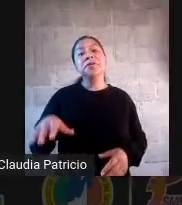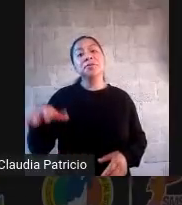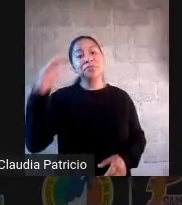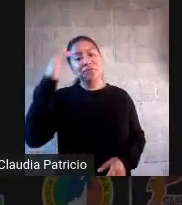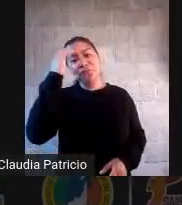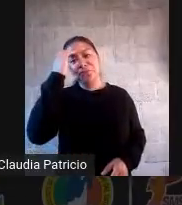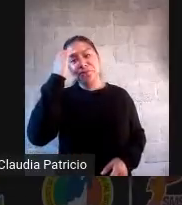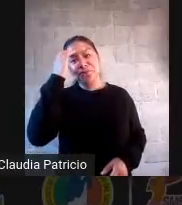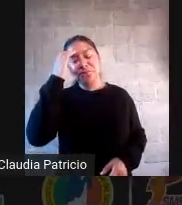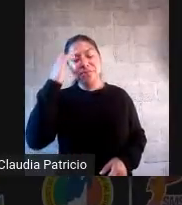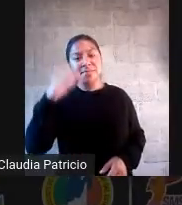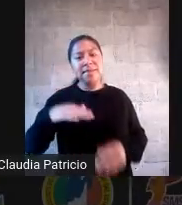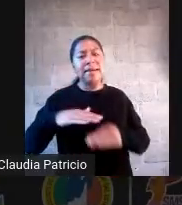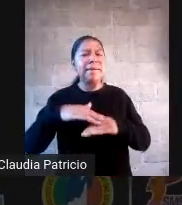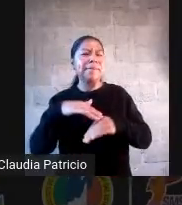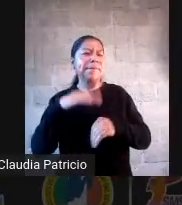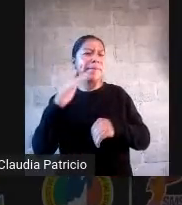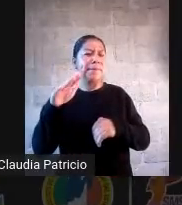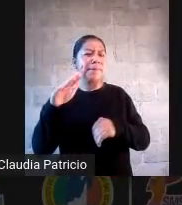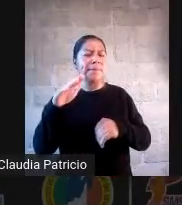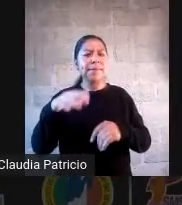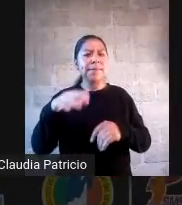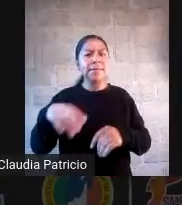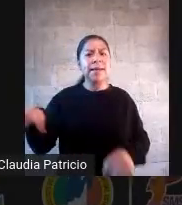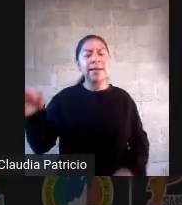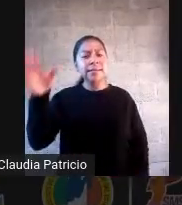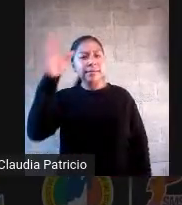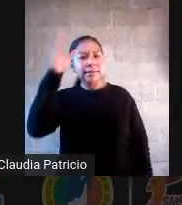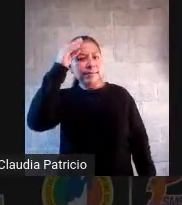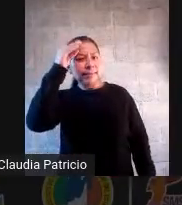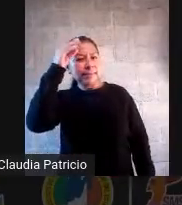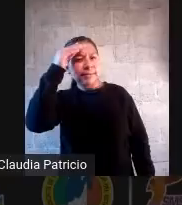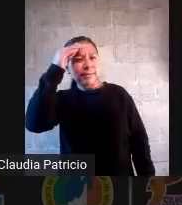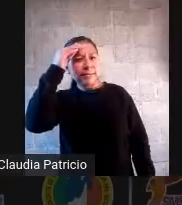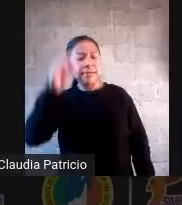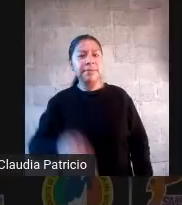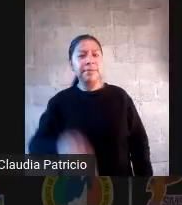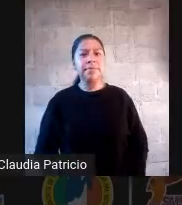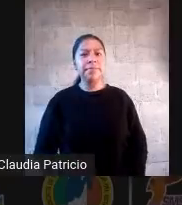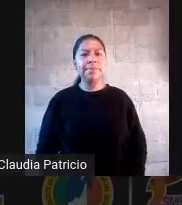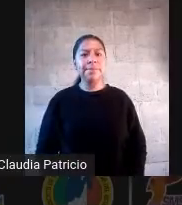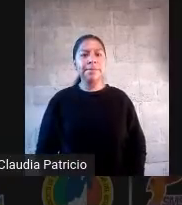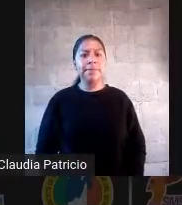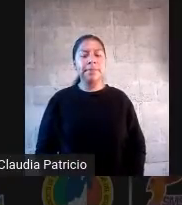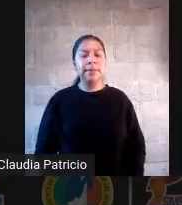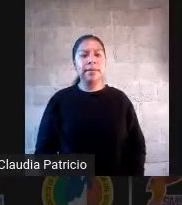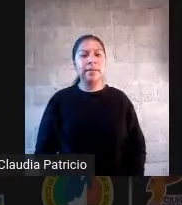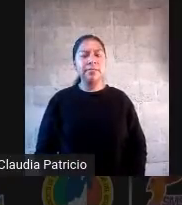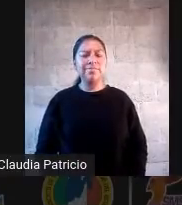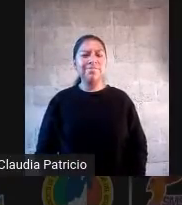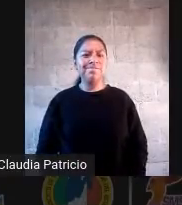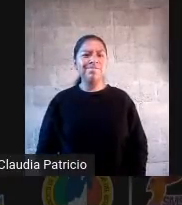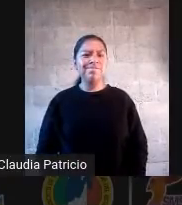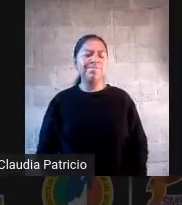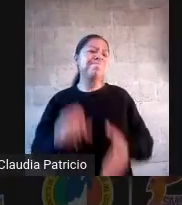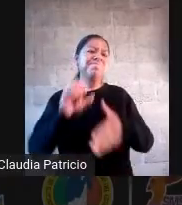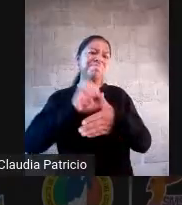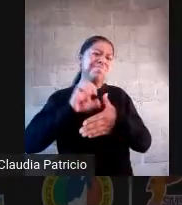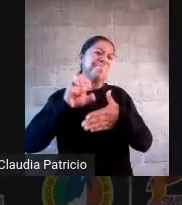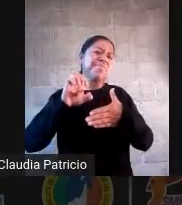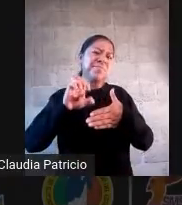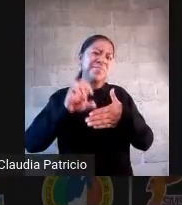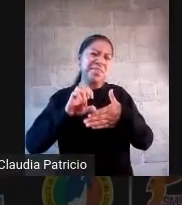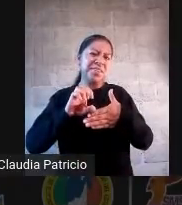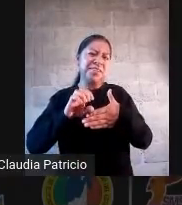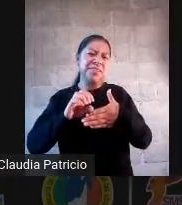me interesaba mucho abordar el asunto de, entonces, ¿a qué le estamos llamando evaluación formativa? Le